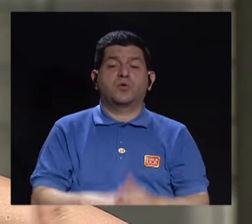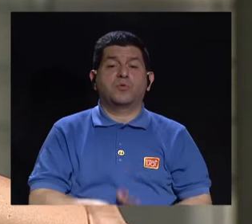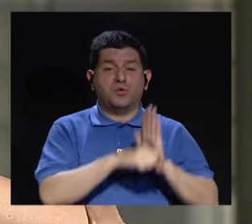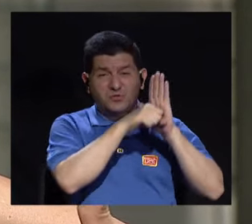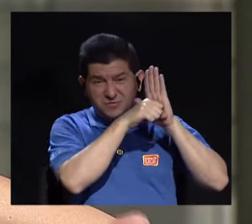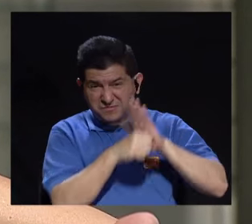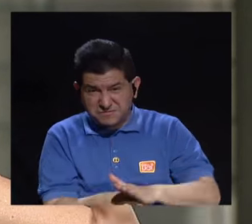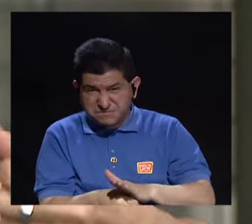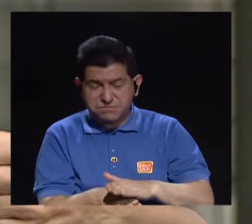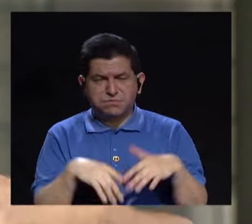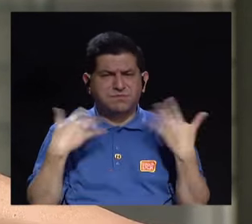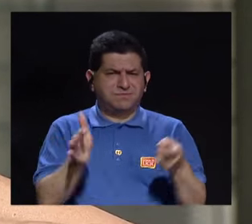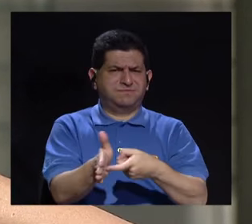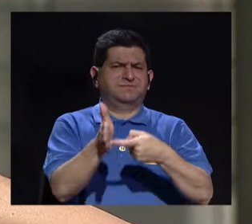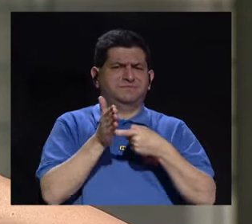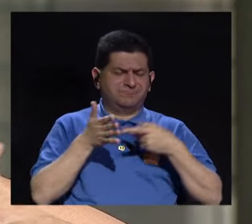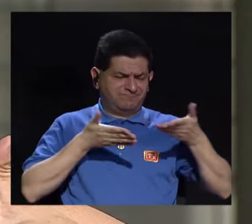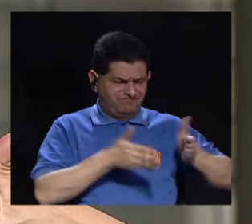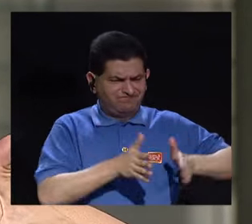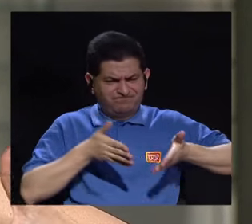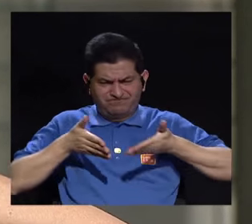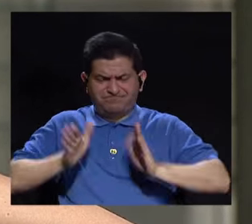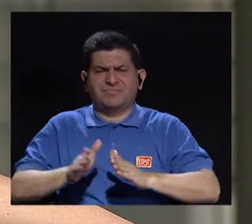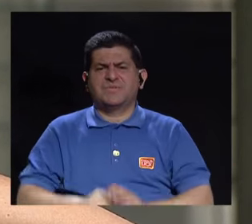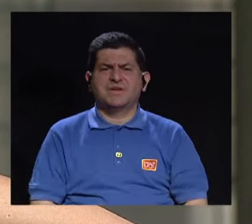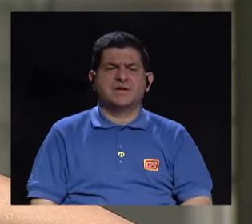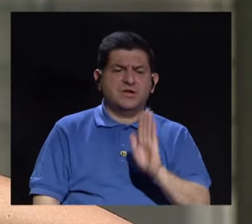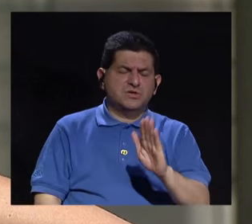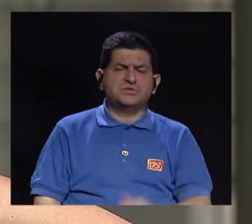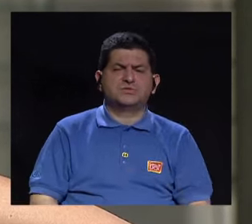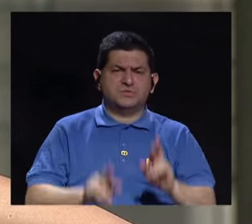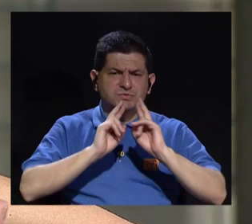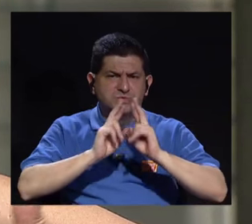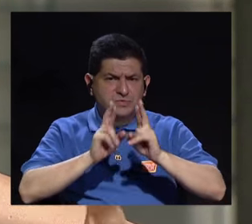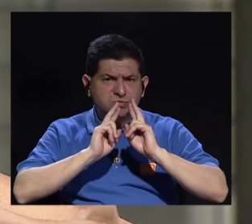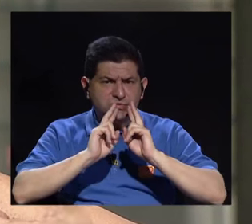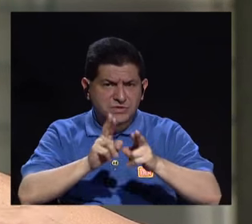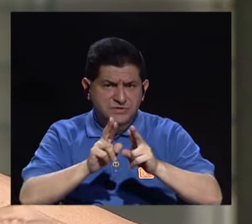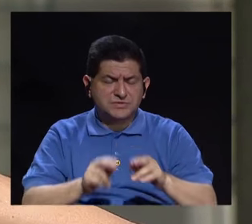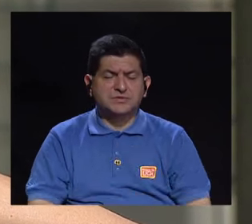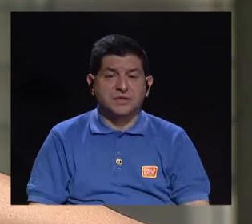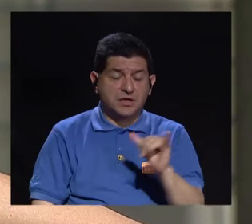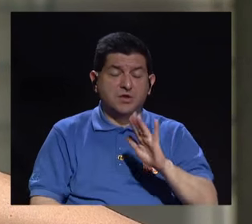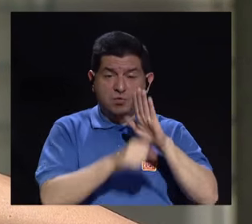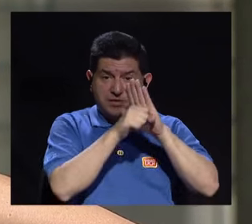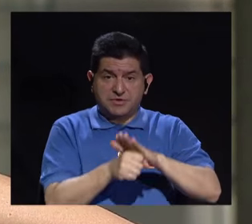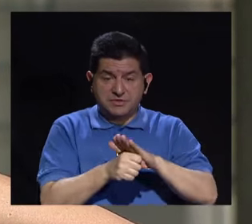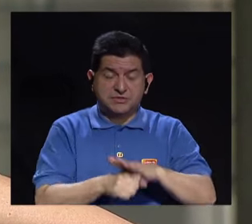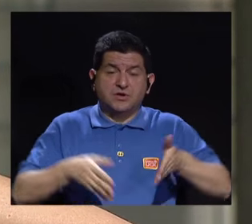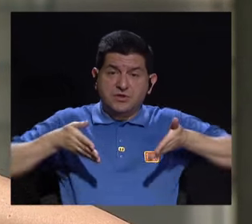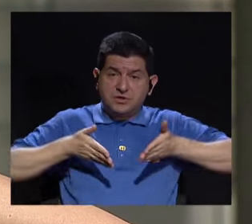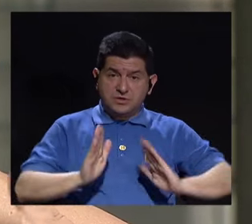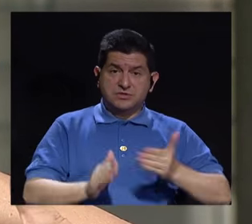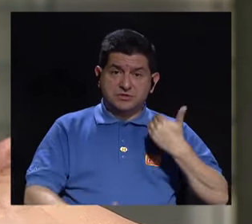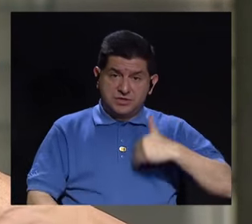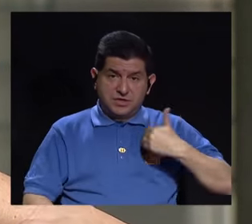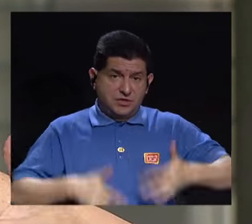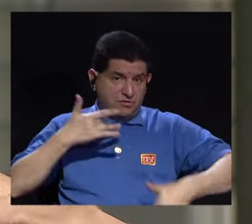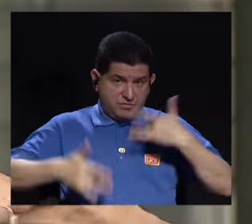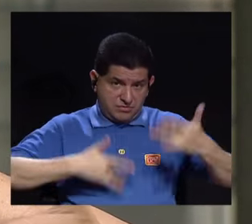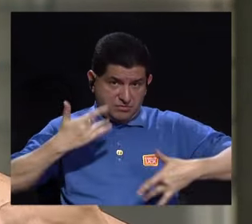Crea mucha presión, a veces hay mucha exigencia con los hijos sobre su rendimiento, eso también crea una presión y cuando el hijo no se siente